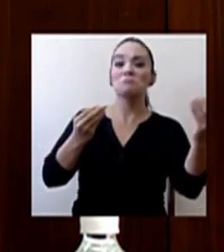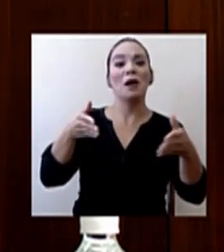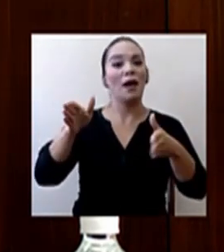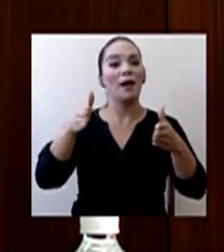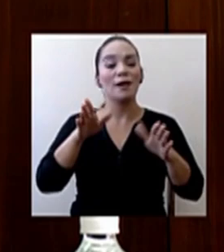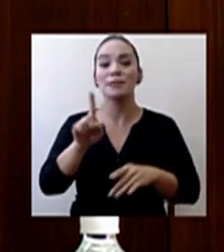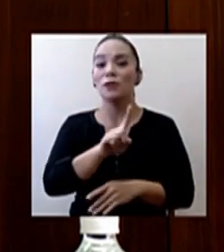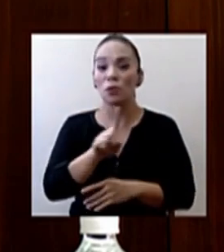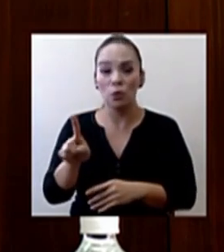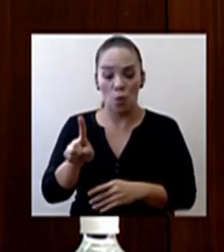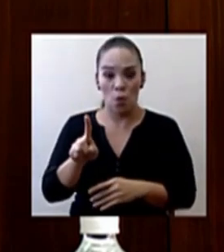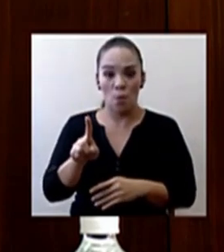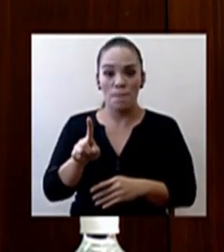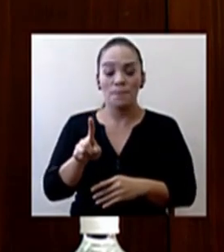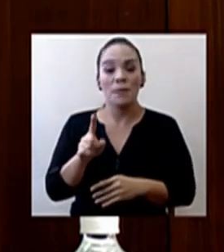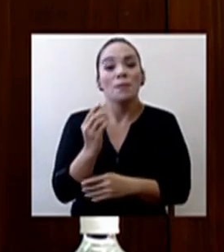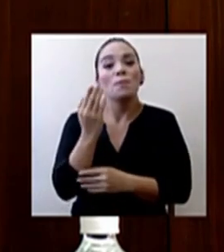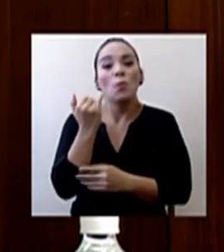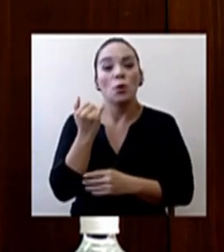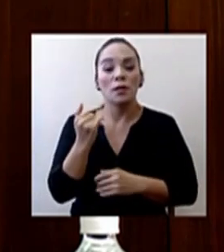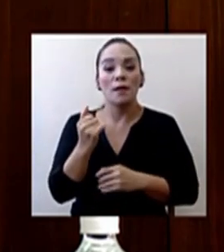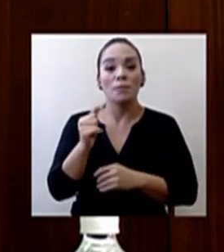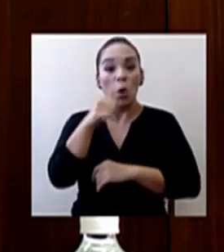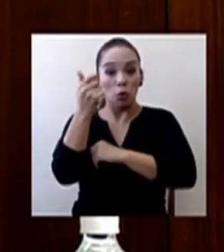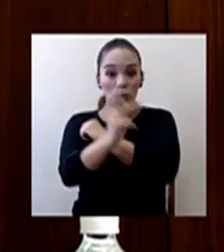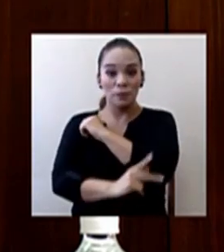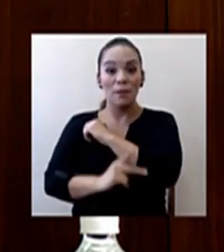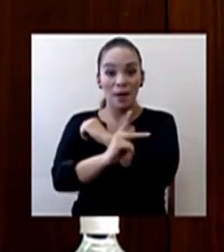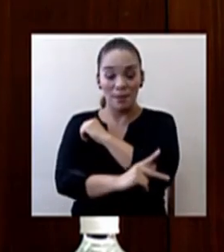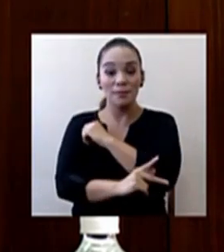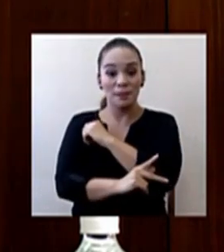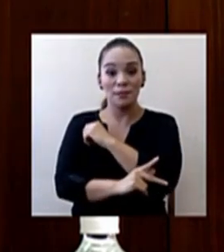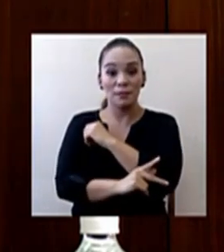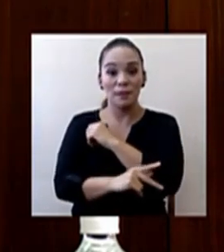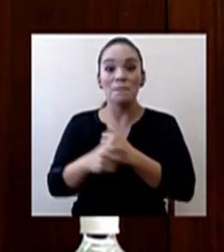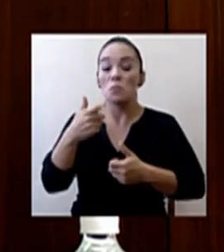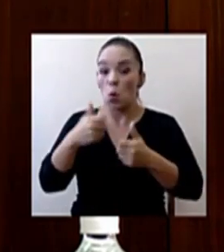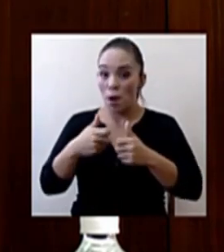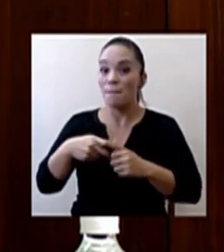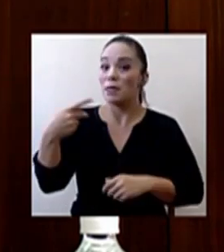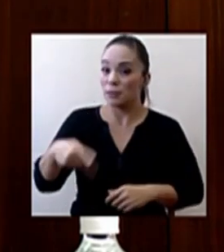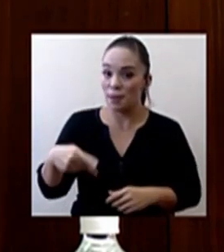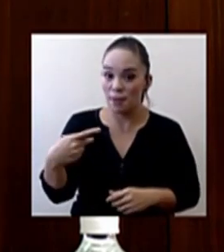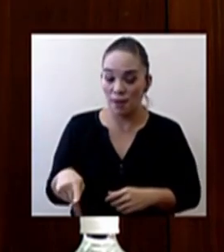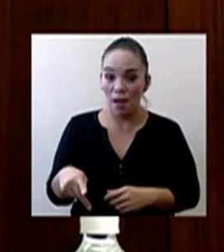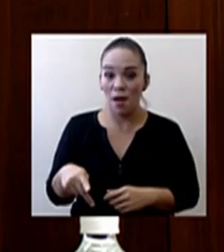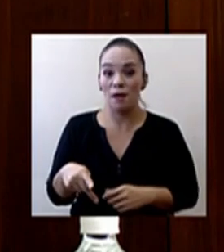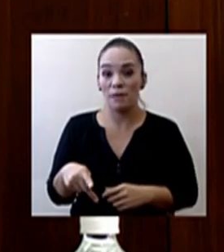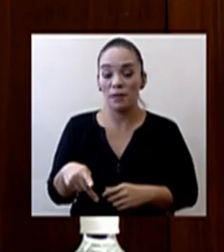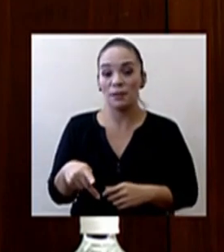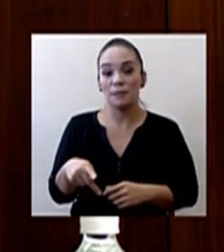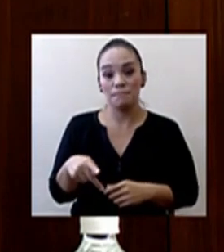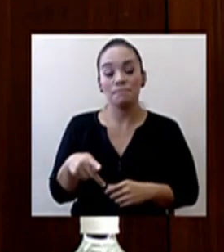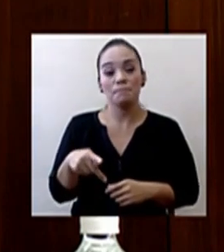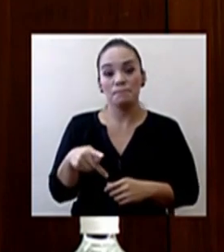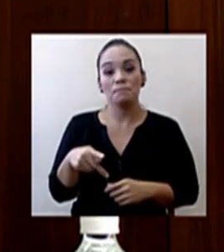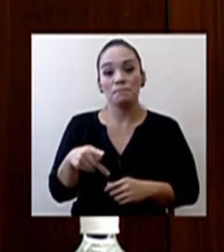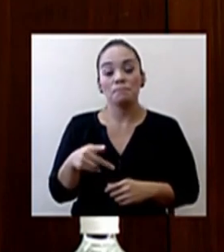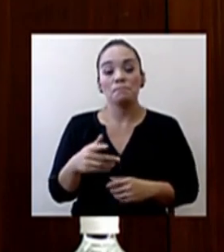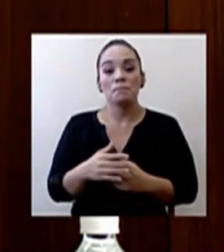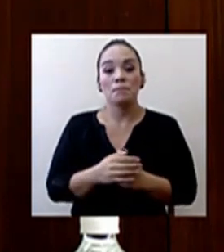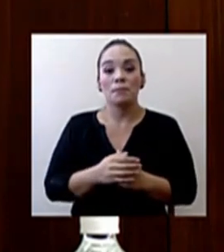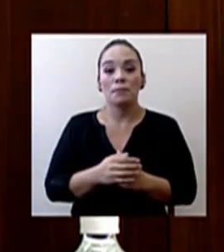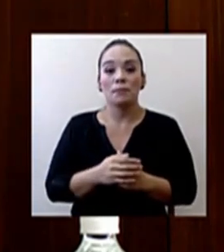Porque en los países donde hay problemas graves de un